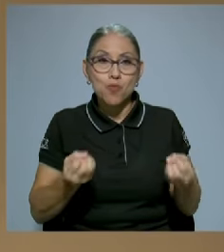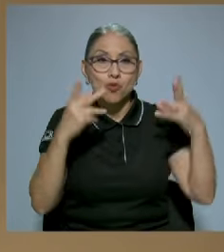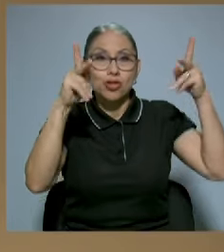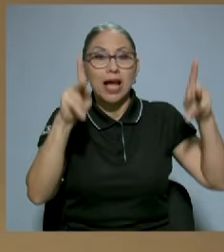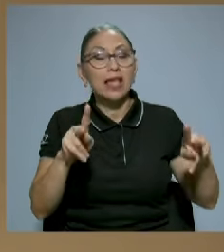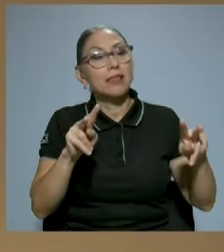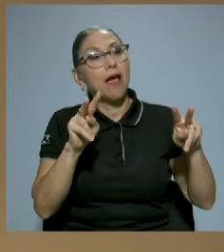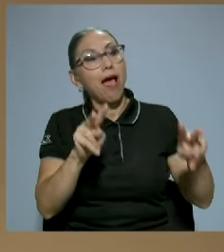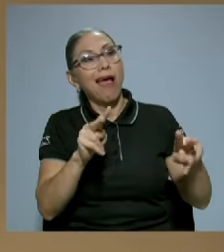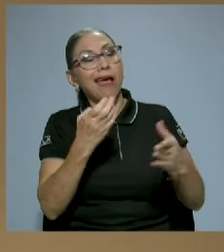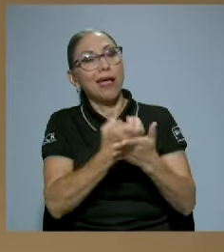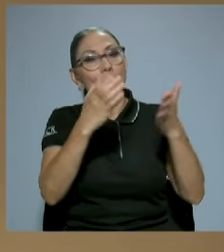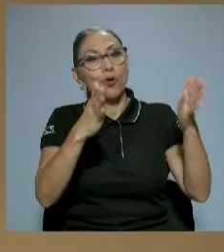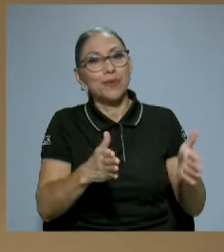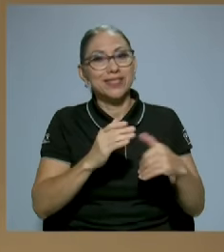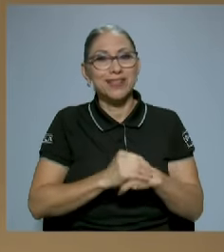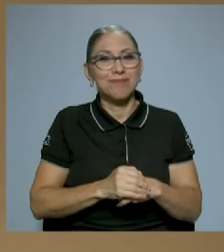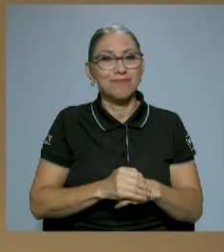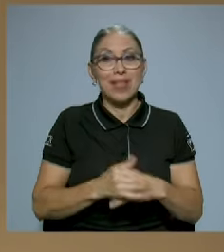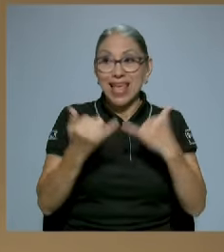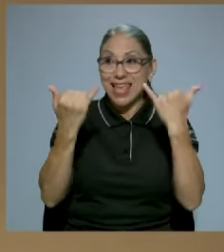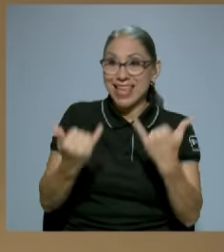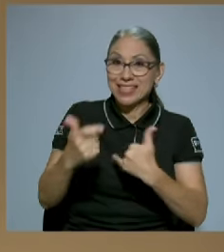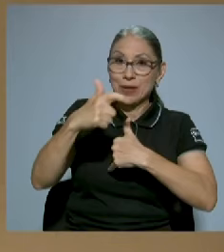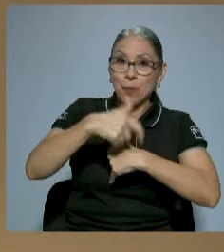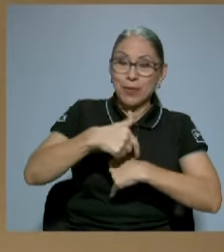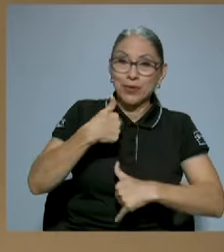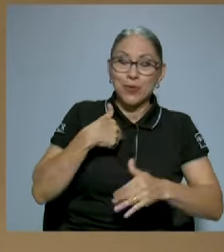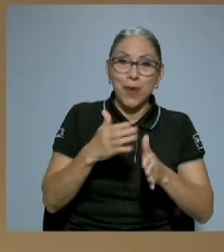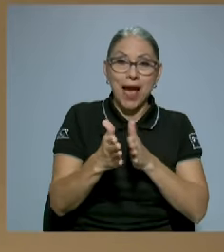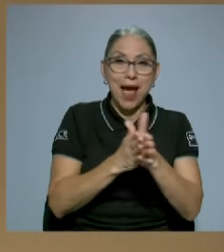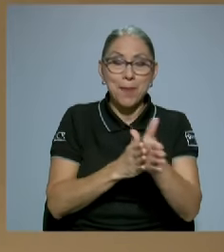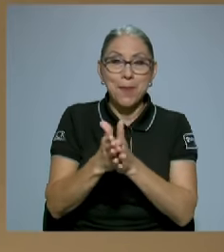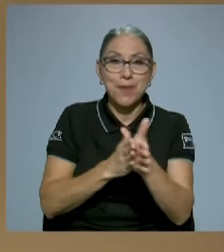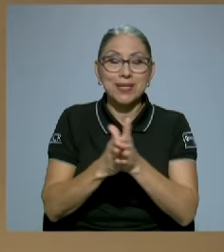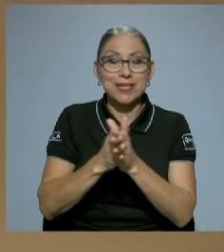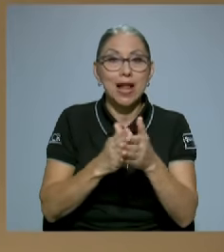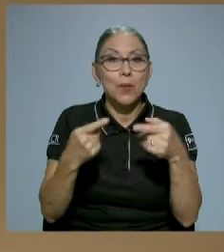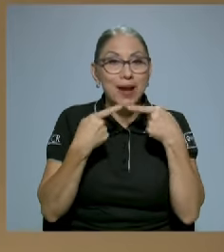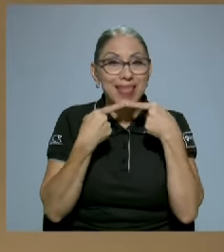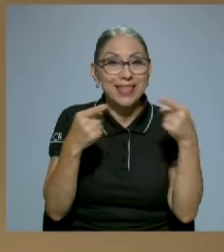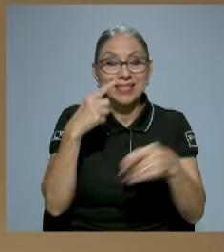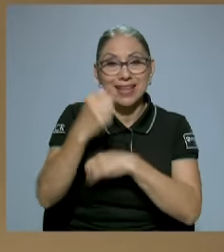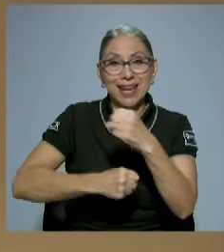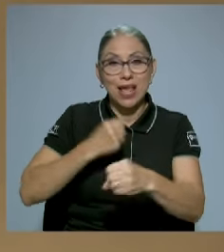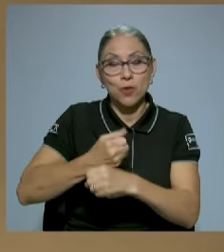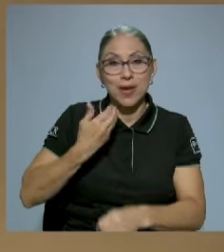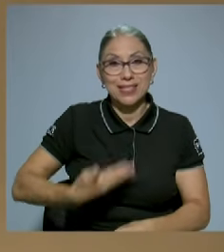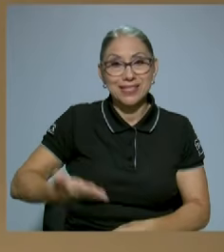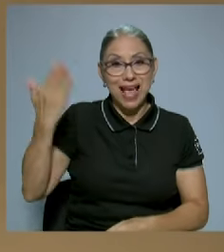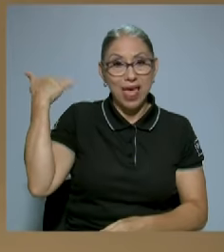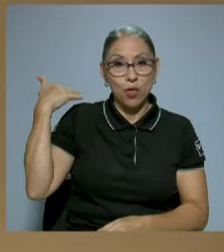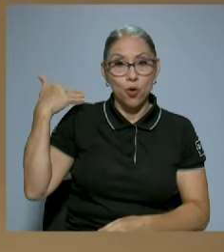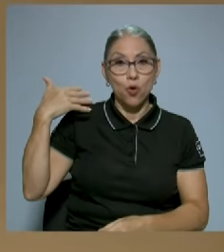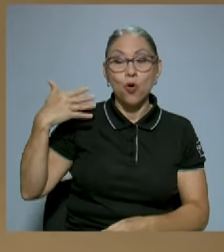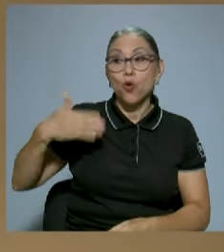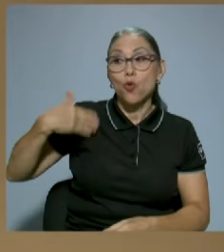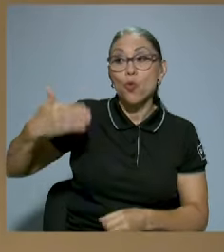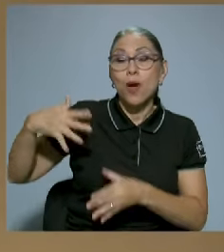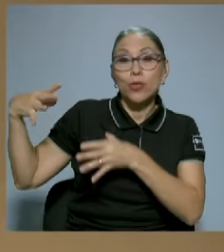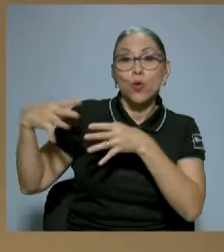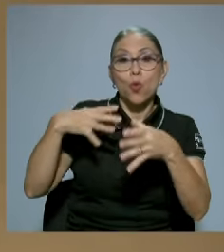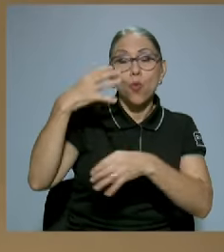este es un momento, y voy a aprovecharlo para decir que el año pasado, cuando cumplió 90 años,